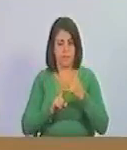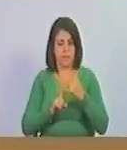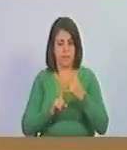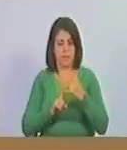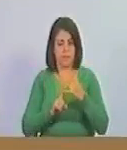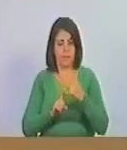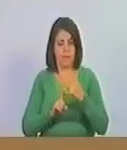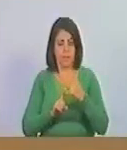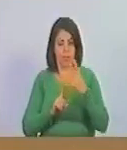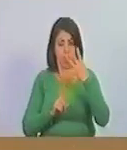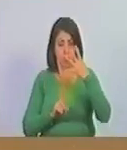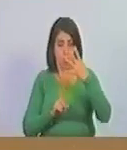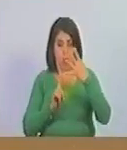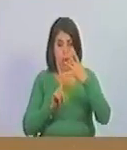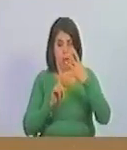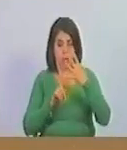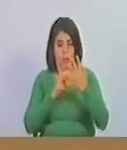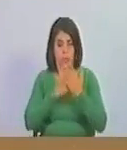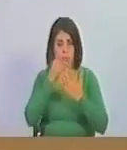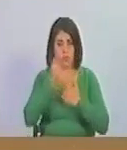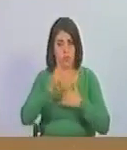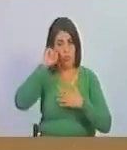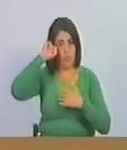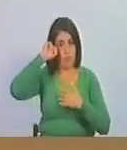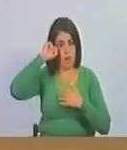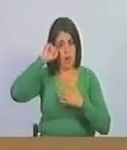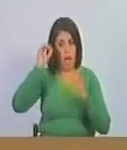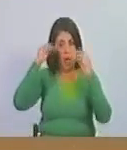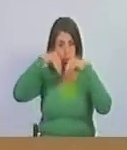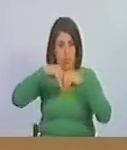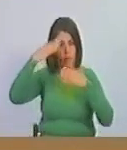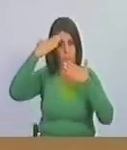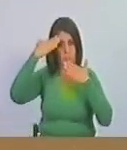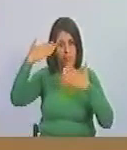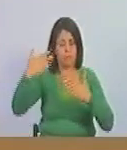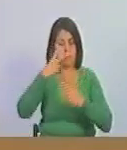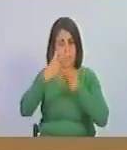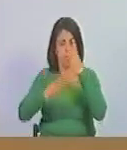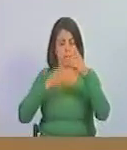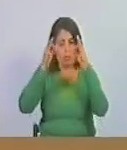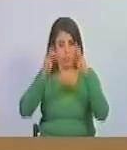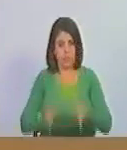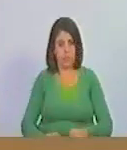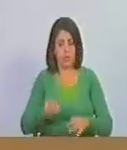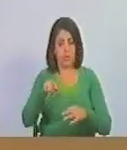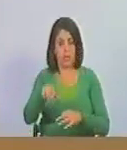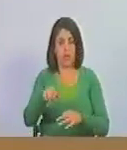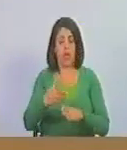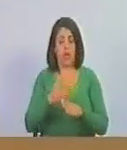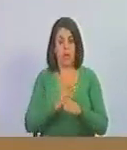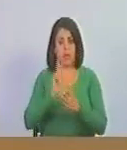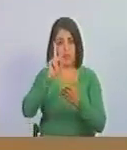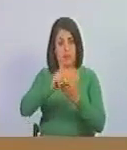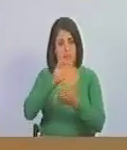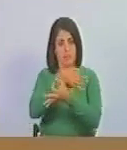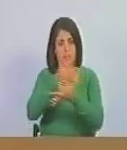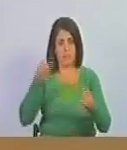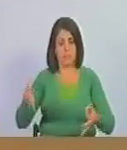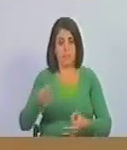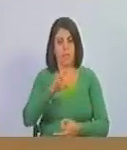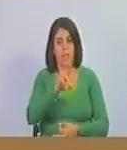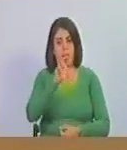punto número 4 proyecto de acuerdo de saludación a la visita oficial del excelentísimo señor